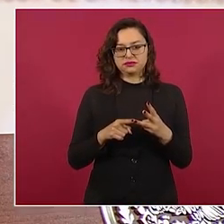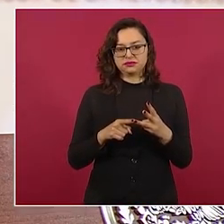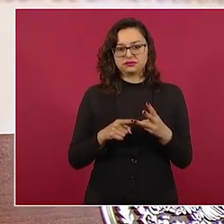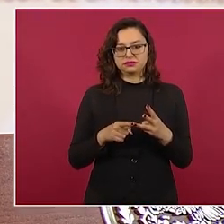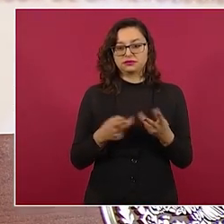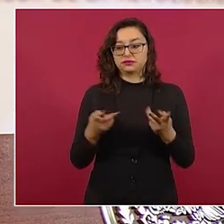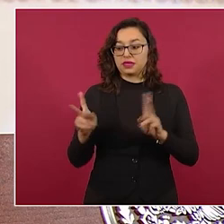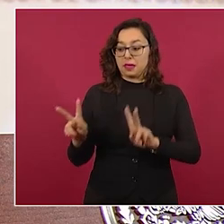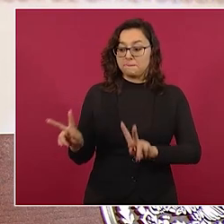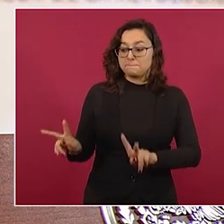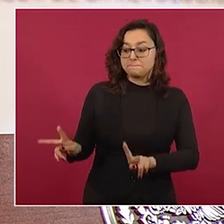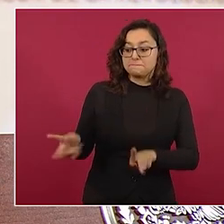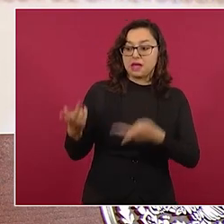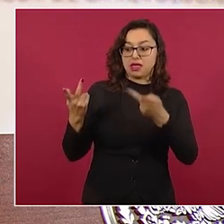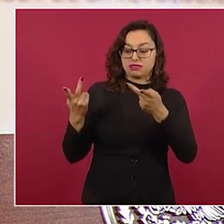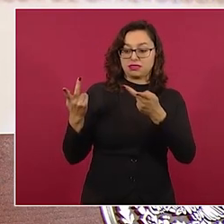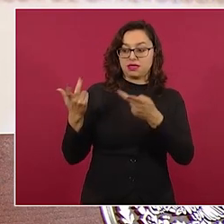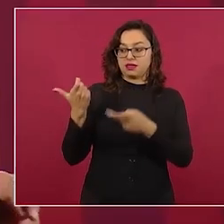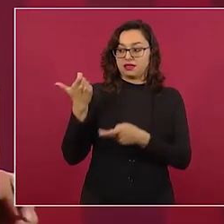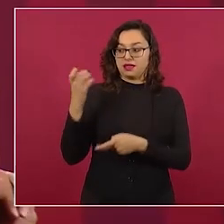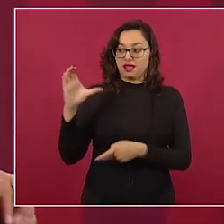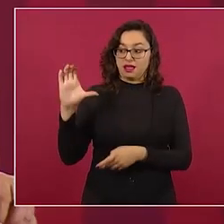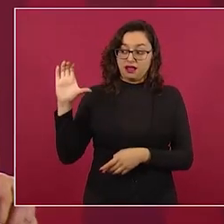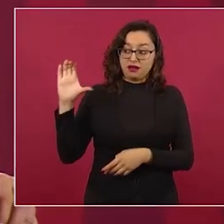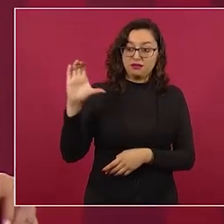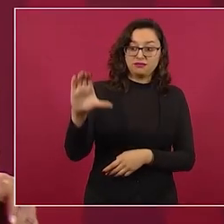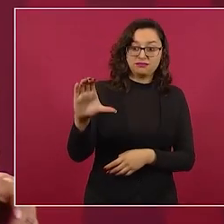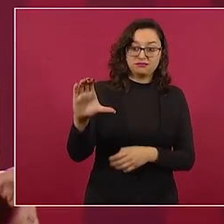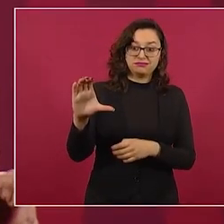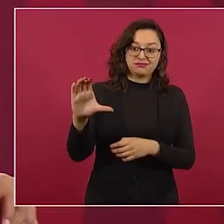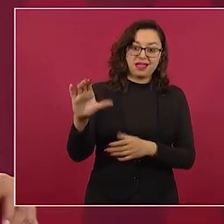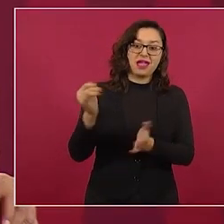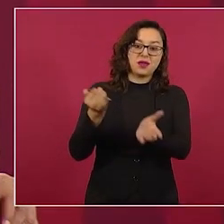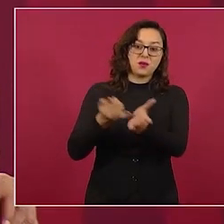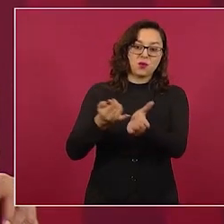operaciones tienen que pagar impuestos